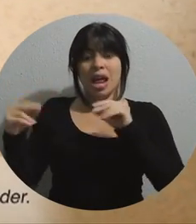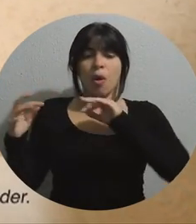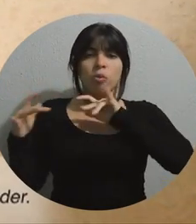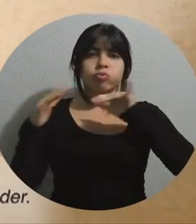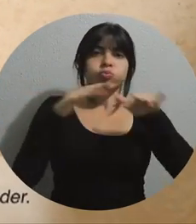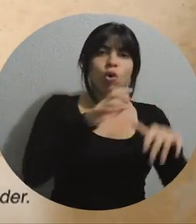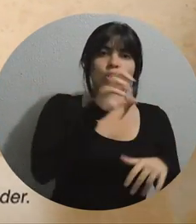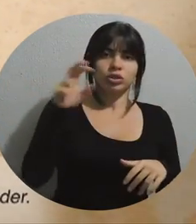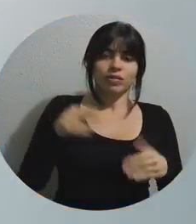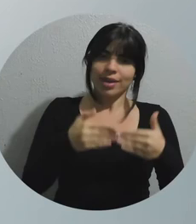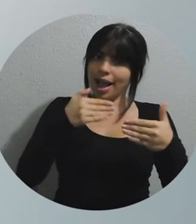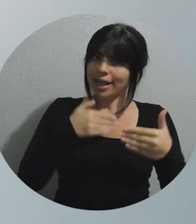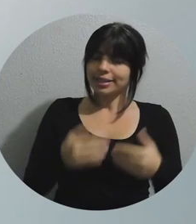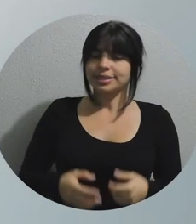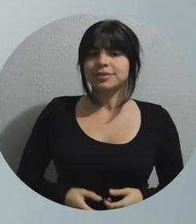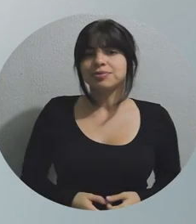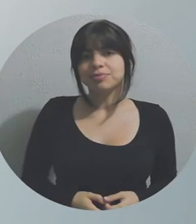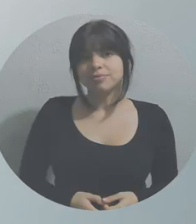costarricense.